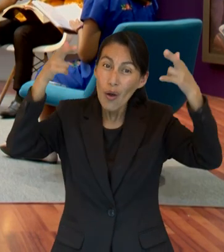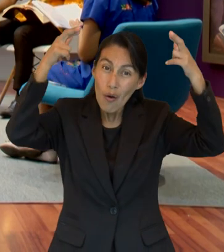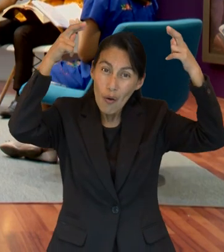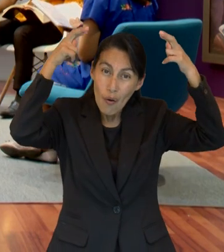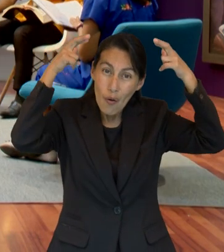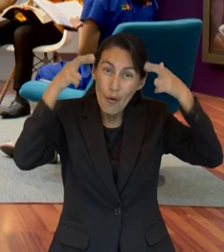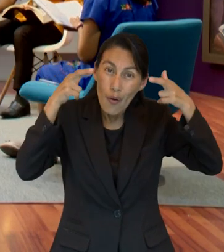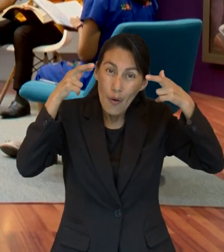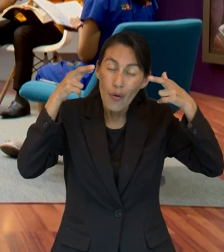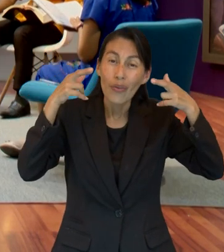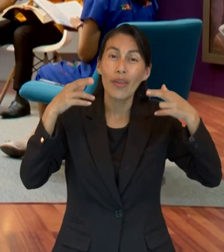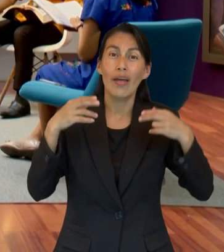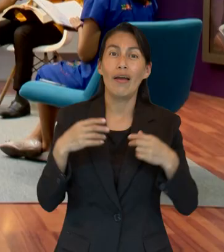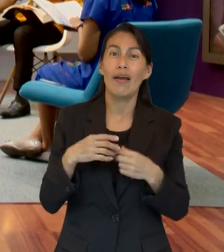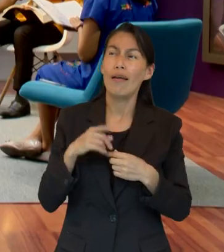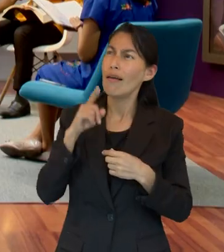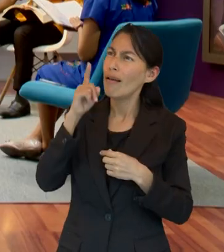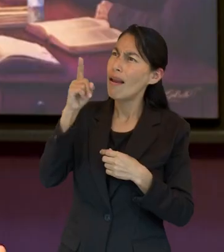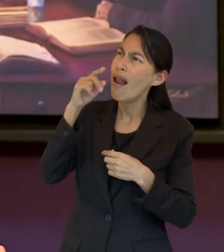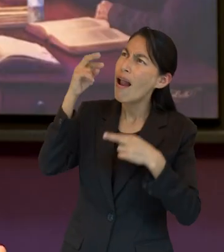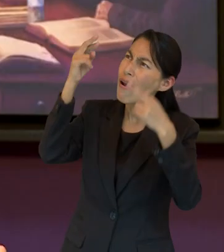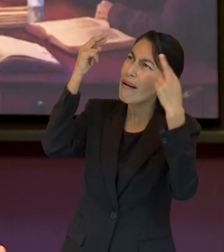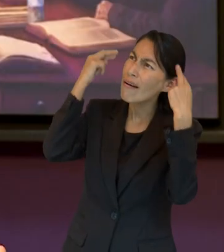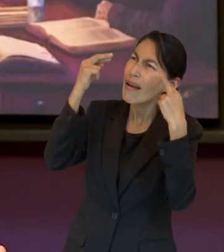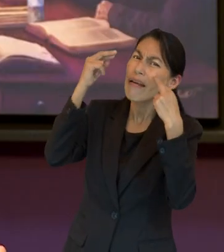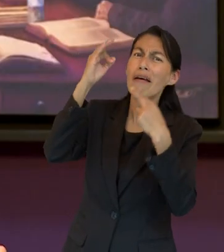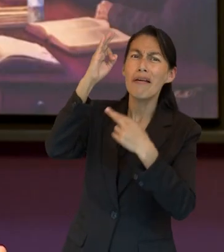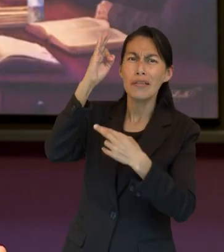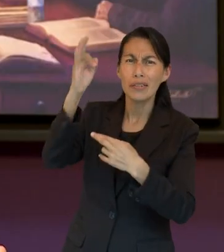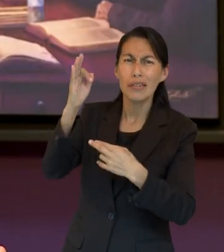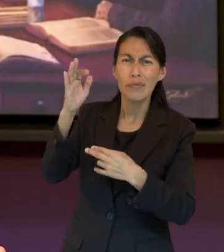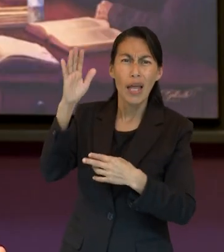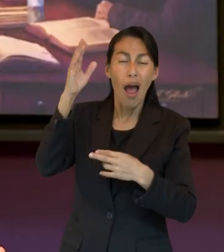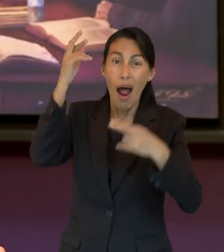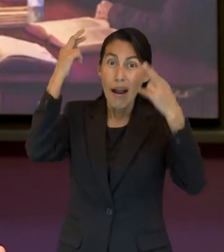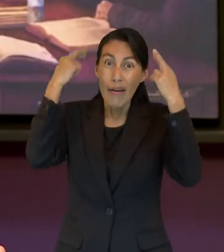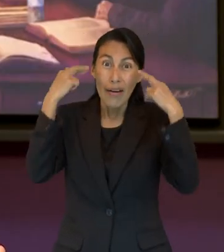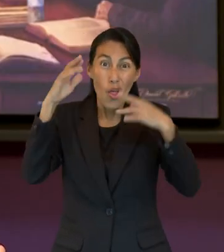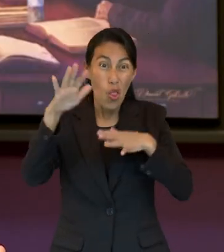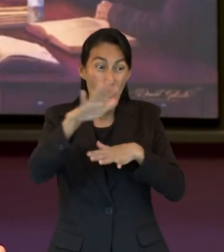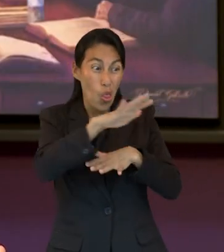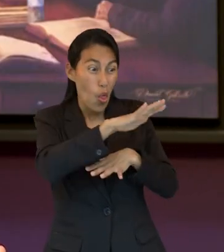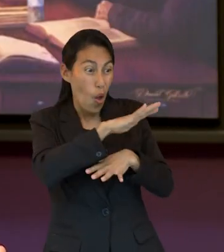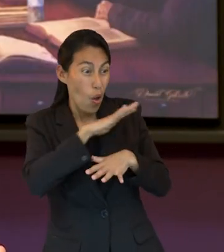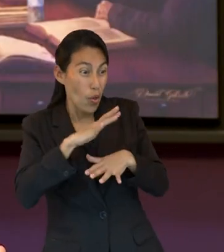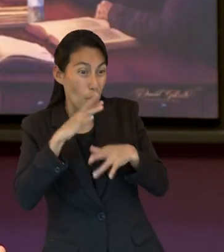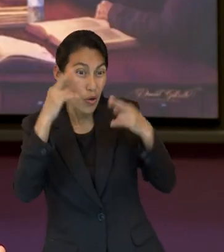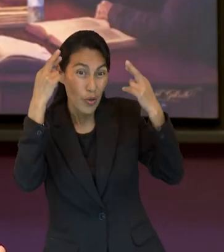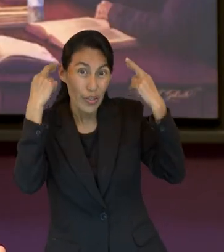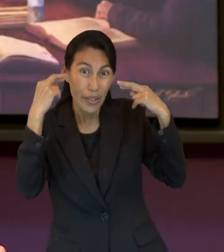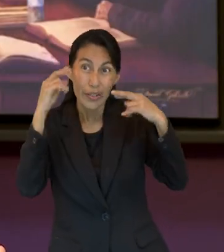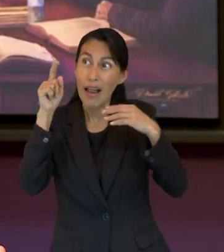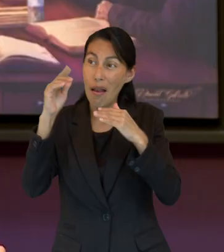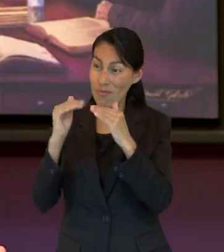puesto en manifiesto, declarado como rey de reyes y señores y señores. Donde se reúnen